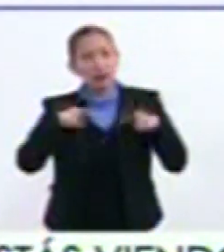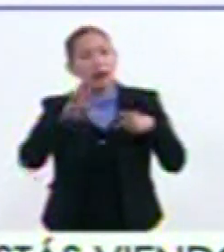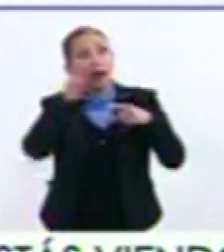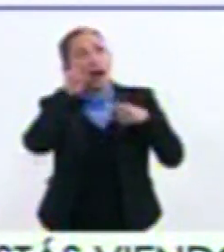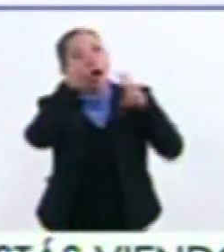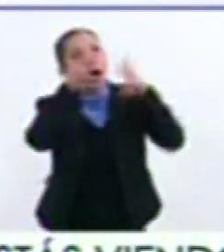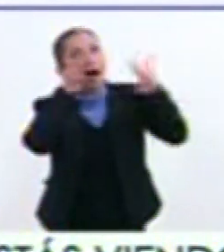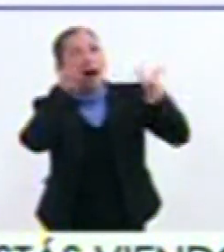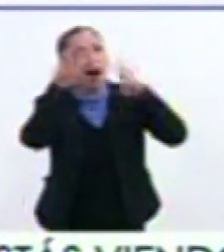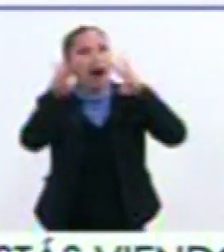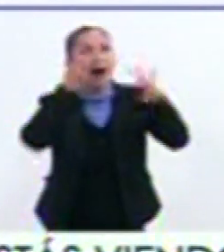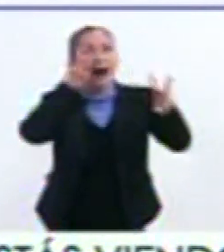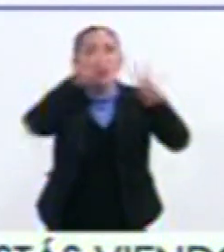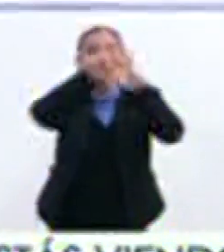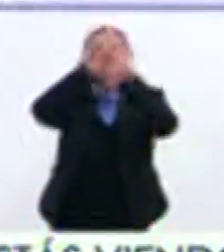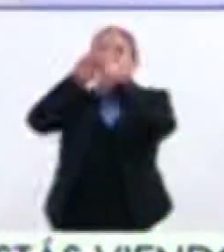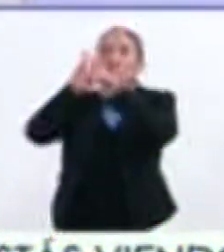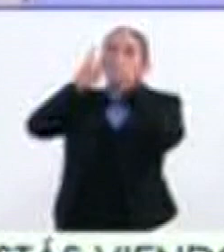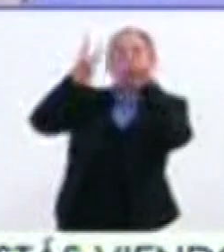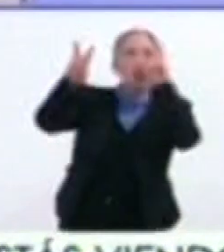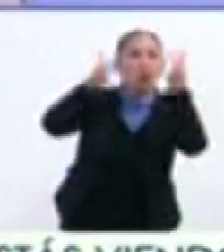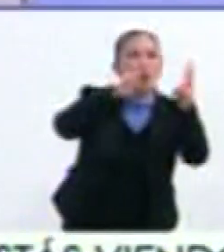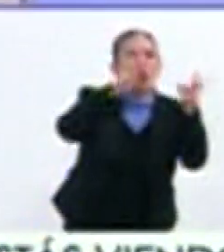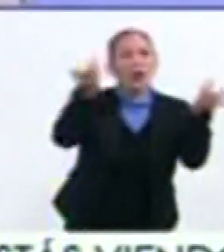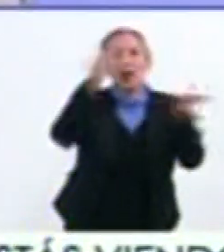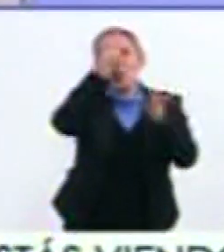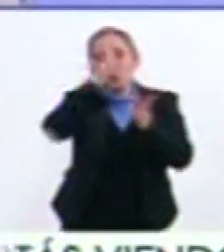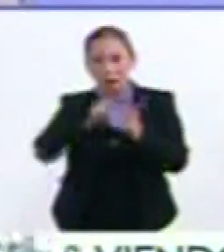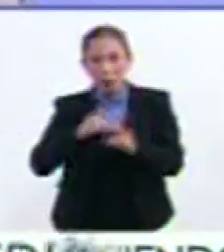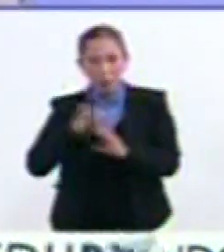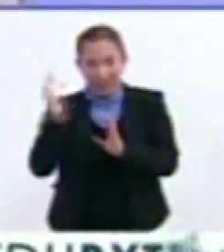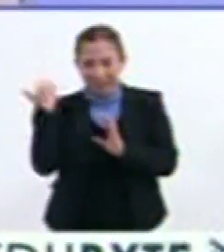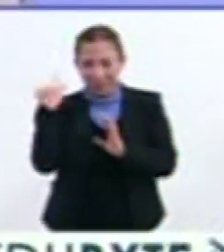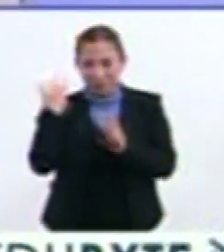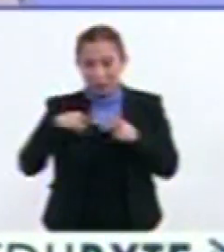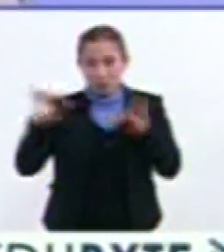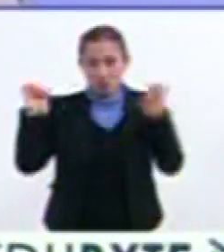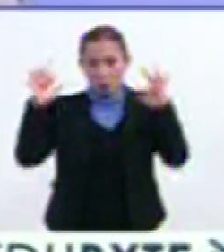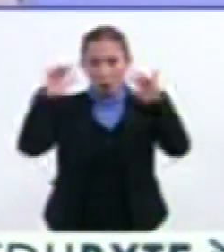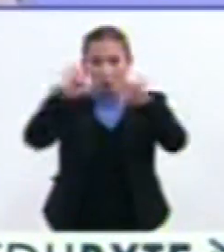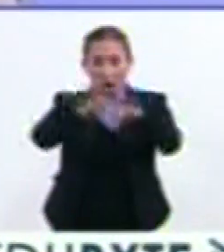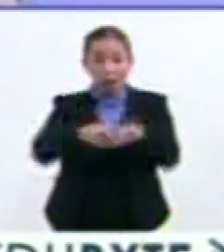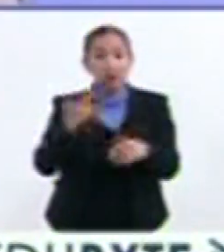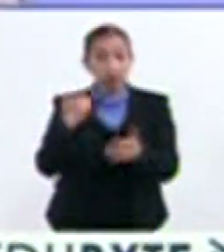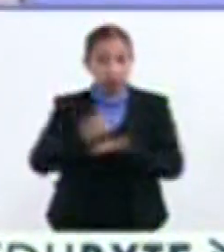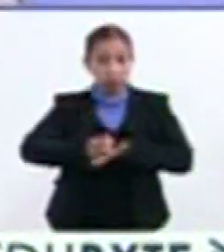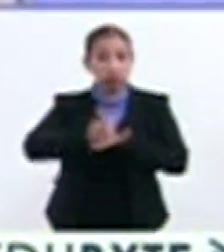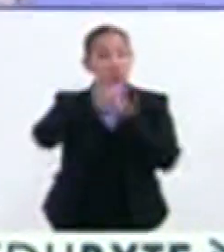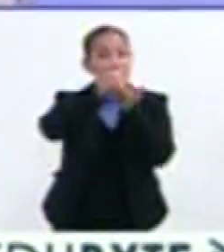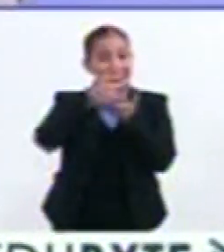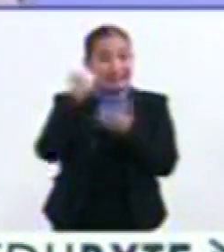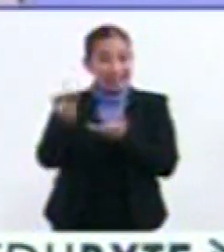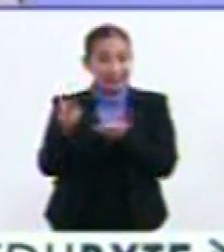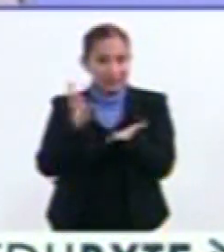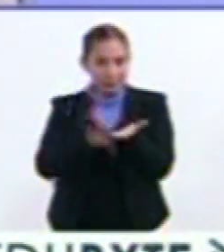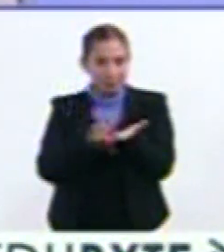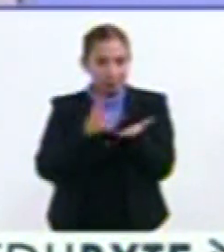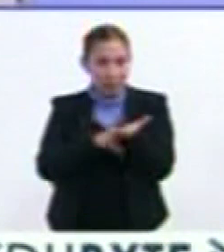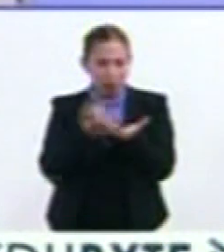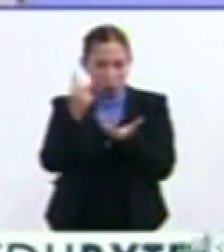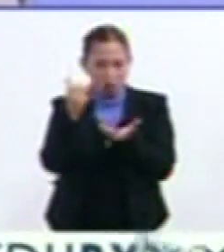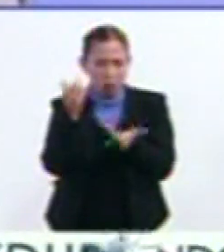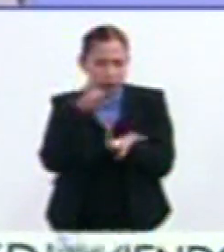apreciando la astronomía Y el universo Como la cápsula que vimos hace un momento Es algo muy útil Y aquí valdría un